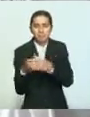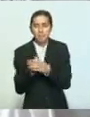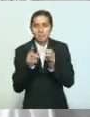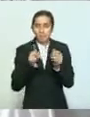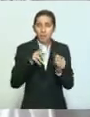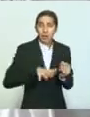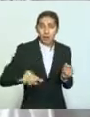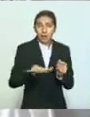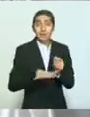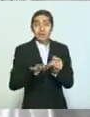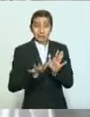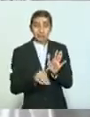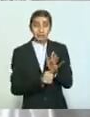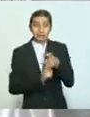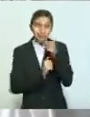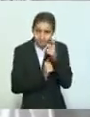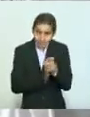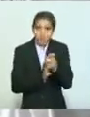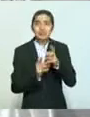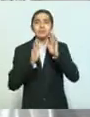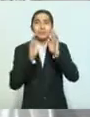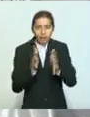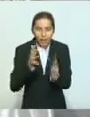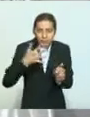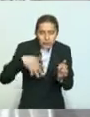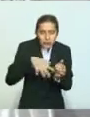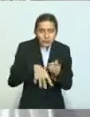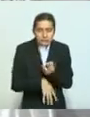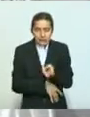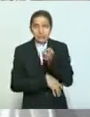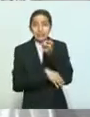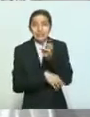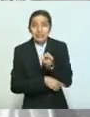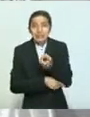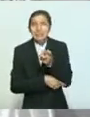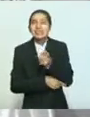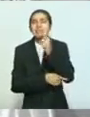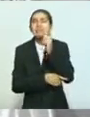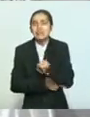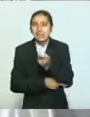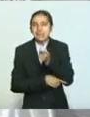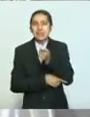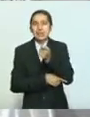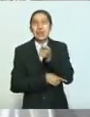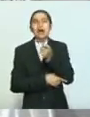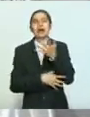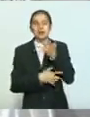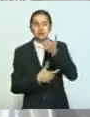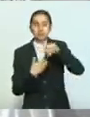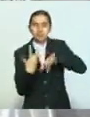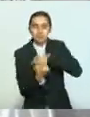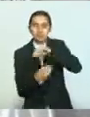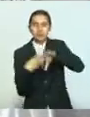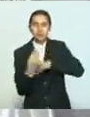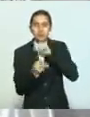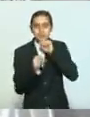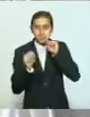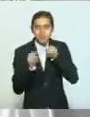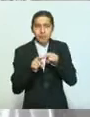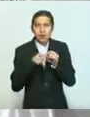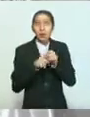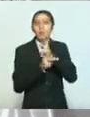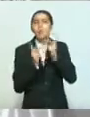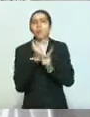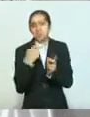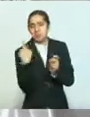pueblos, bueno, hemos buscado a través de esta herramienta que mantengan sus ingresos distribuyendo los